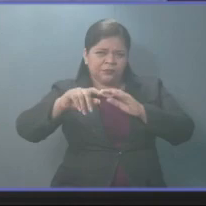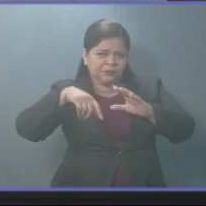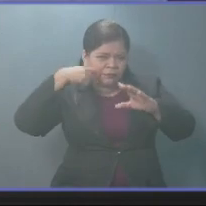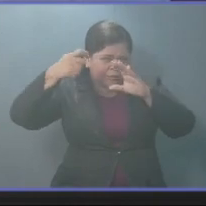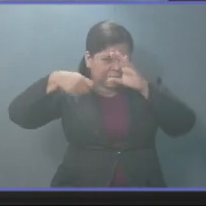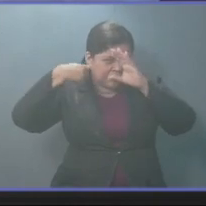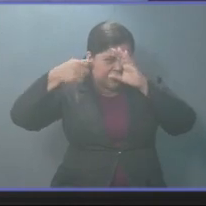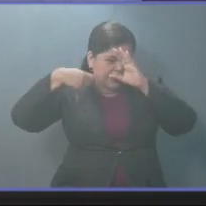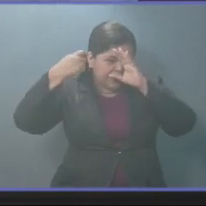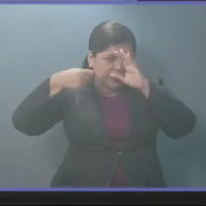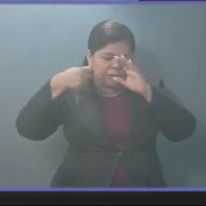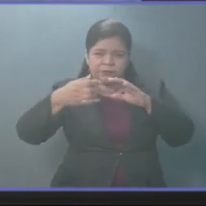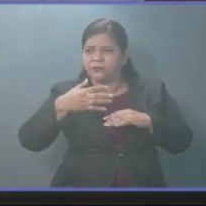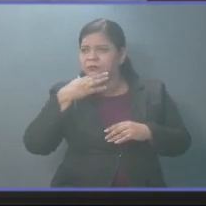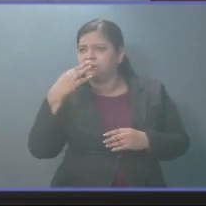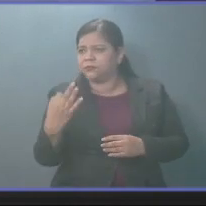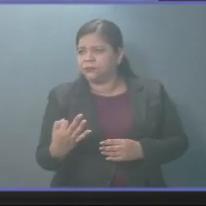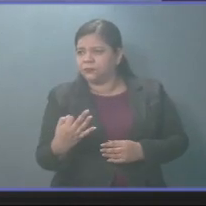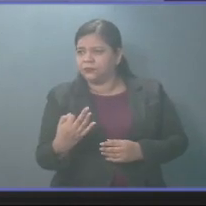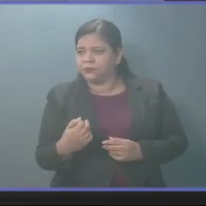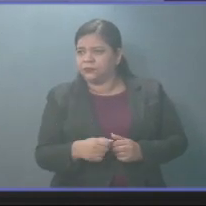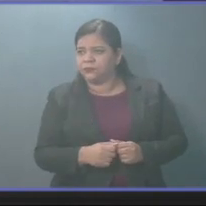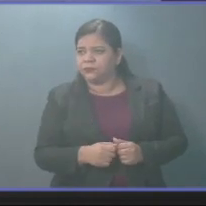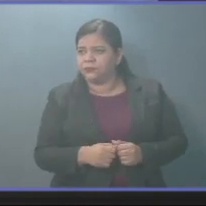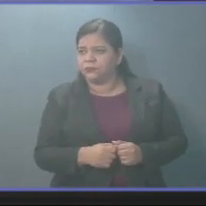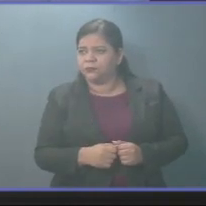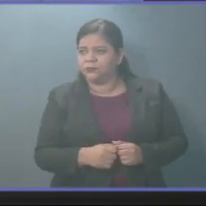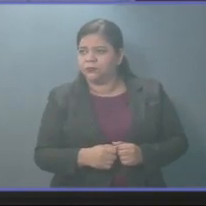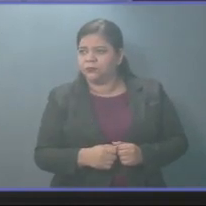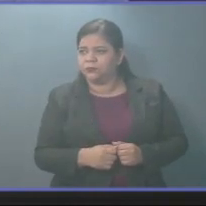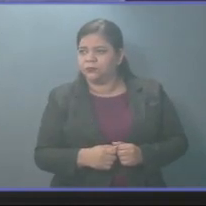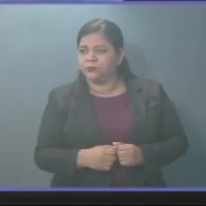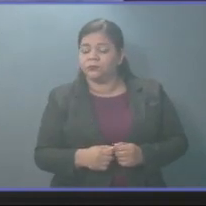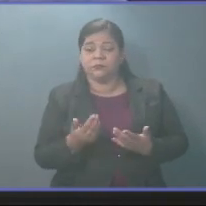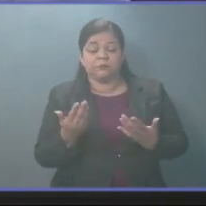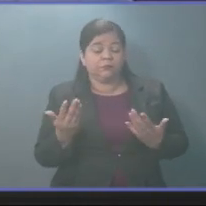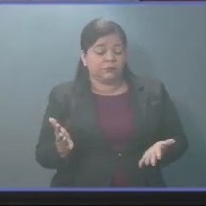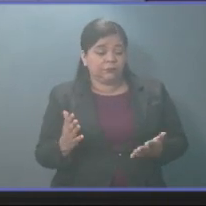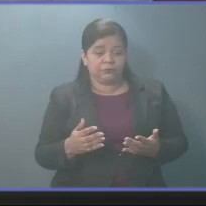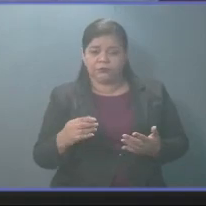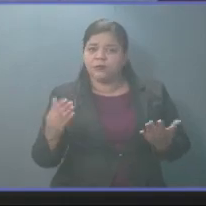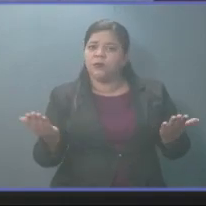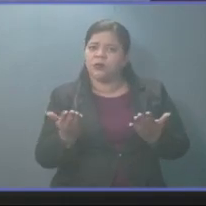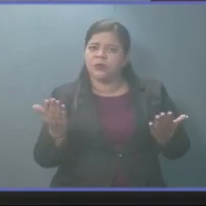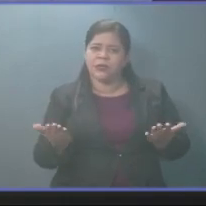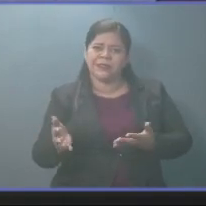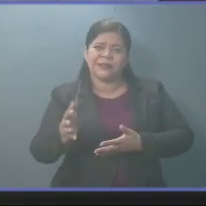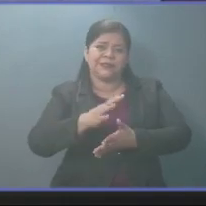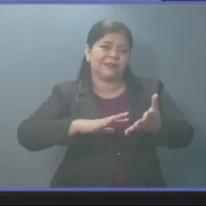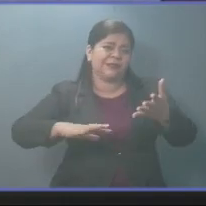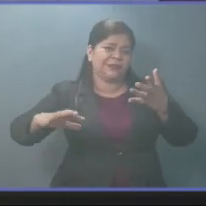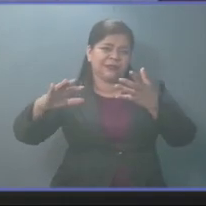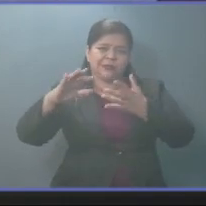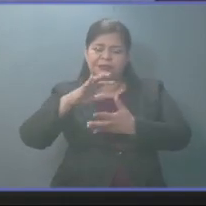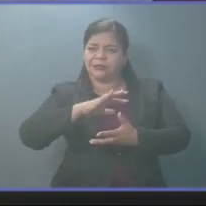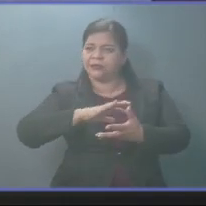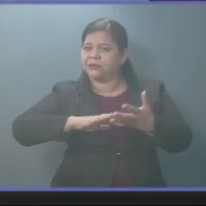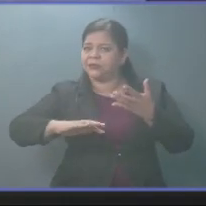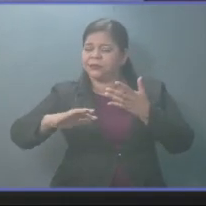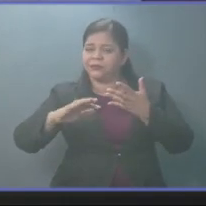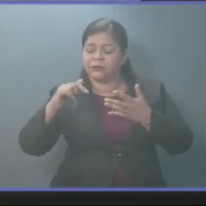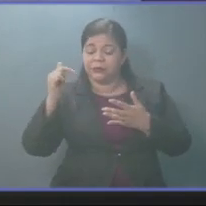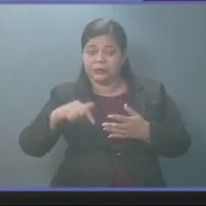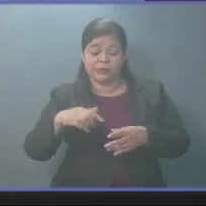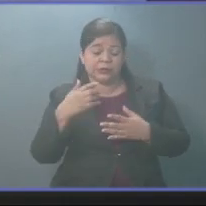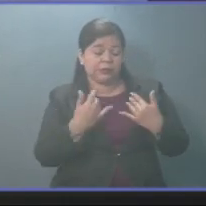video. La verdad es que se está desnaturalizando, Presidente, este